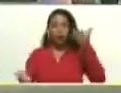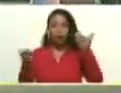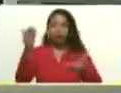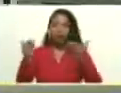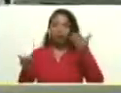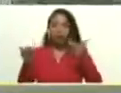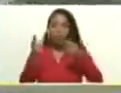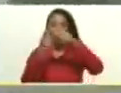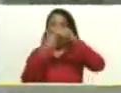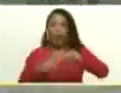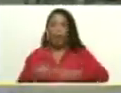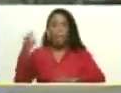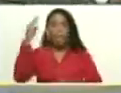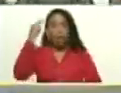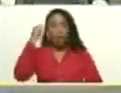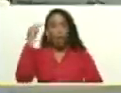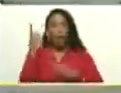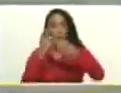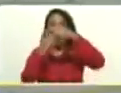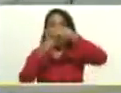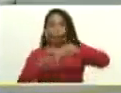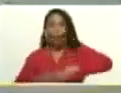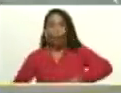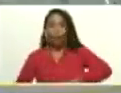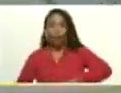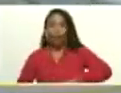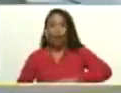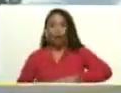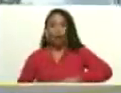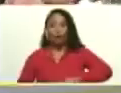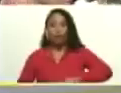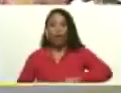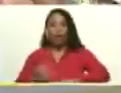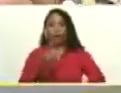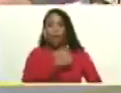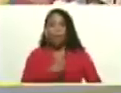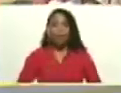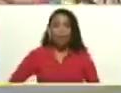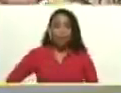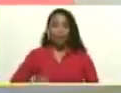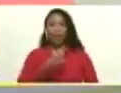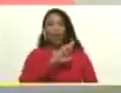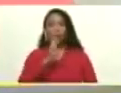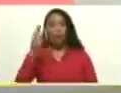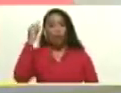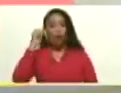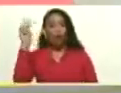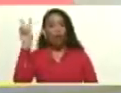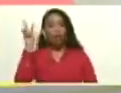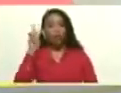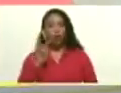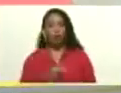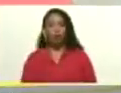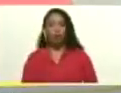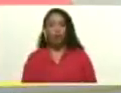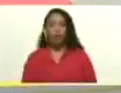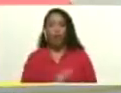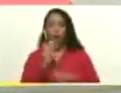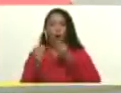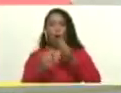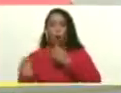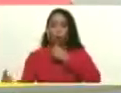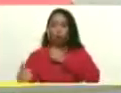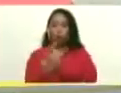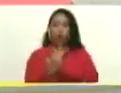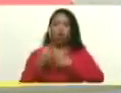se llama así, memoria y cuenta, ¿no? Del presidente de la República Bolivariana de Venezuela, como obligación